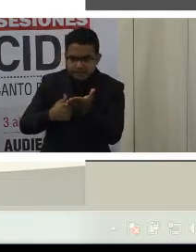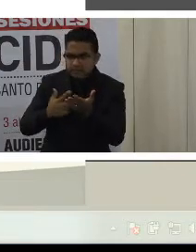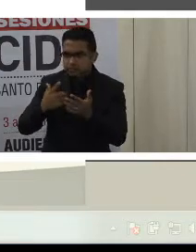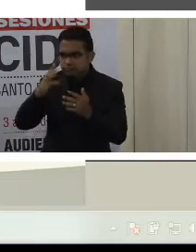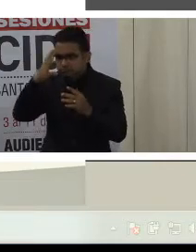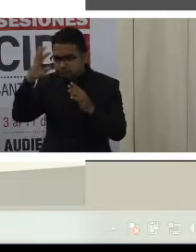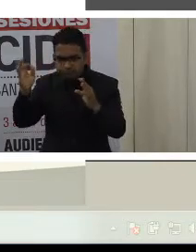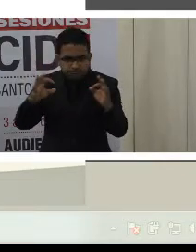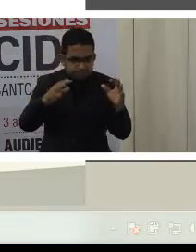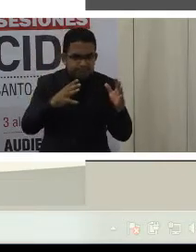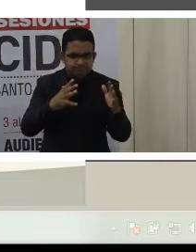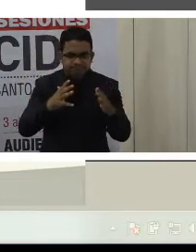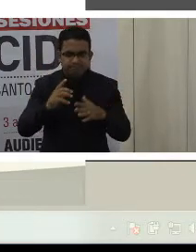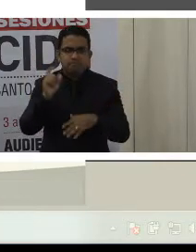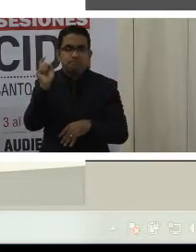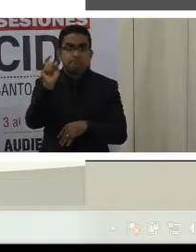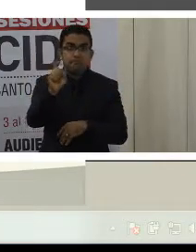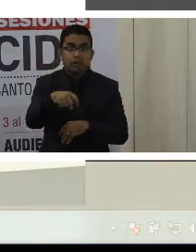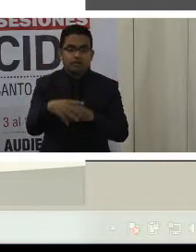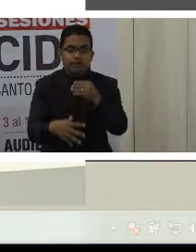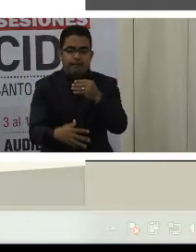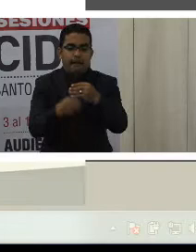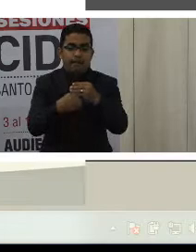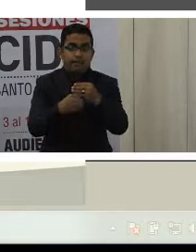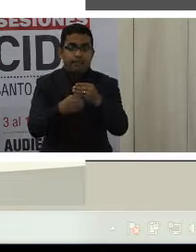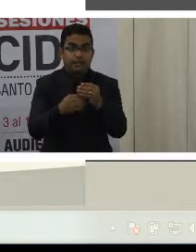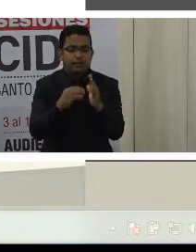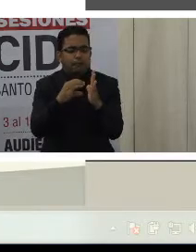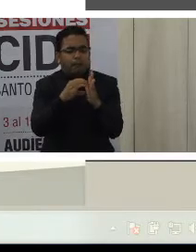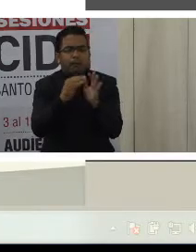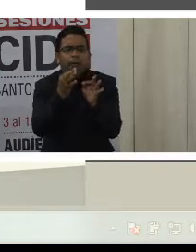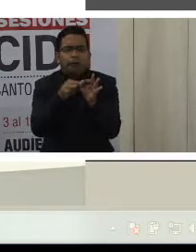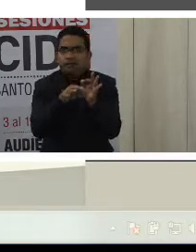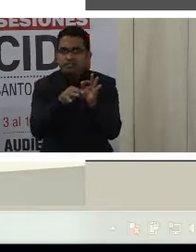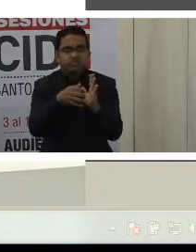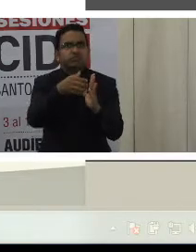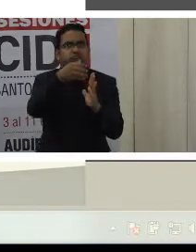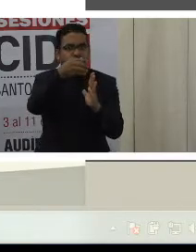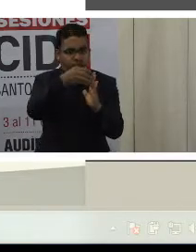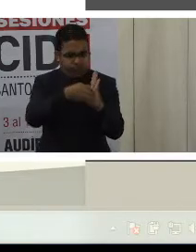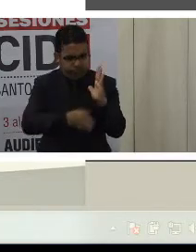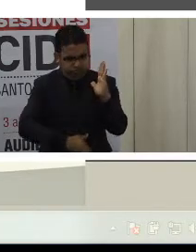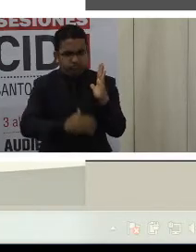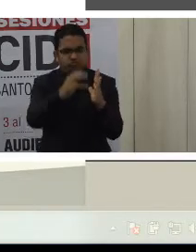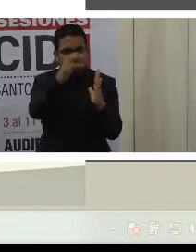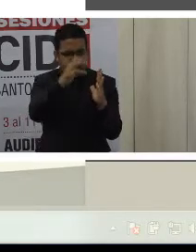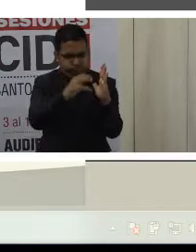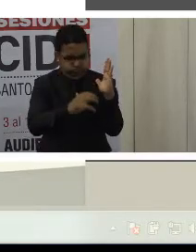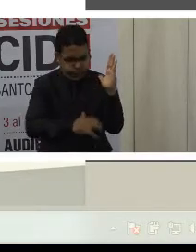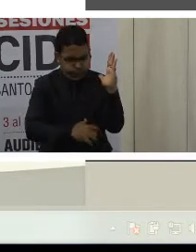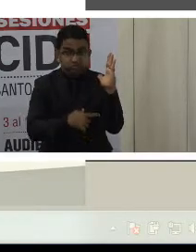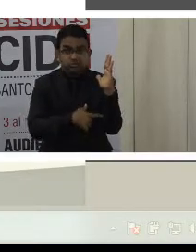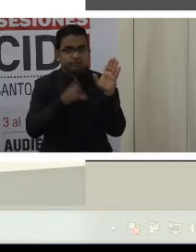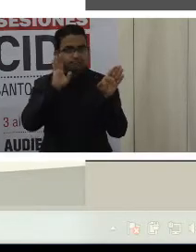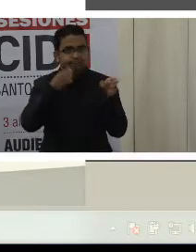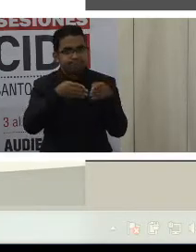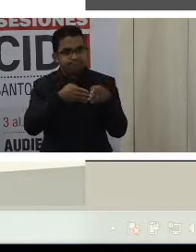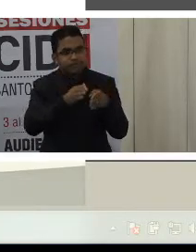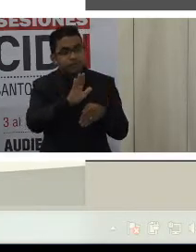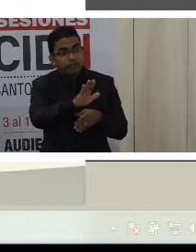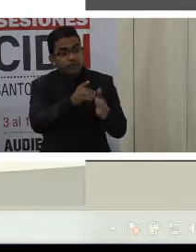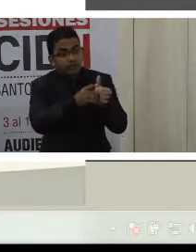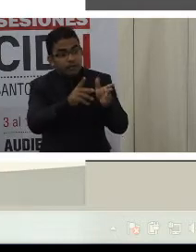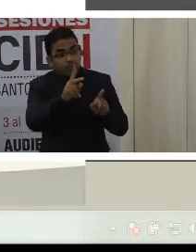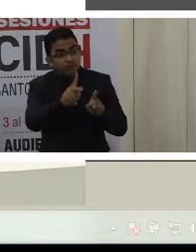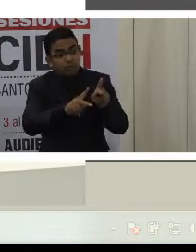incluya un capítulo, ya no un artículo, un capítulo completo para consagrar más derechos a las personas